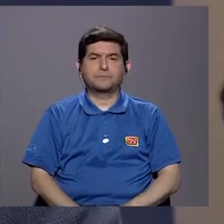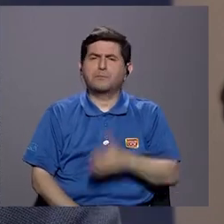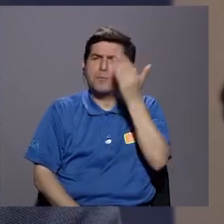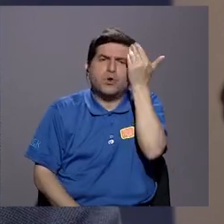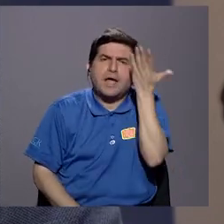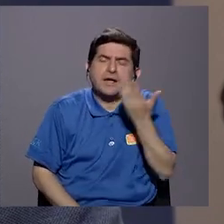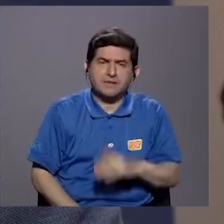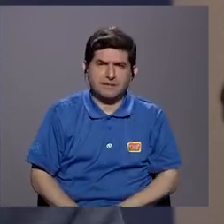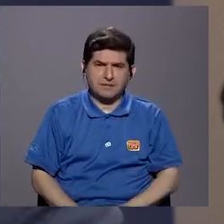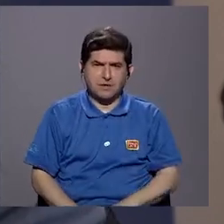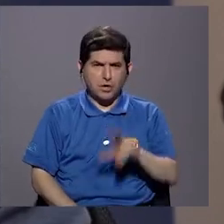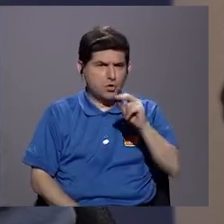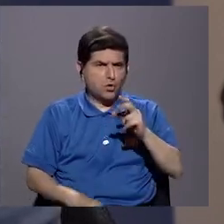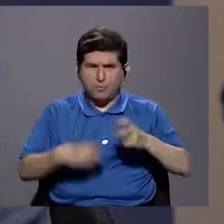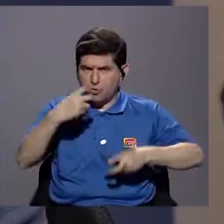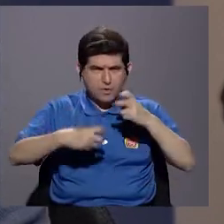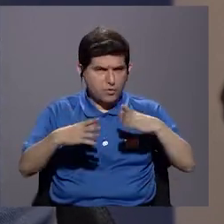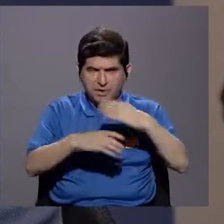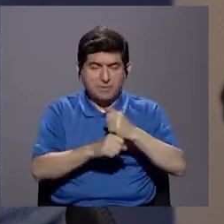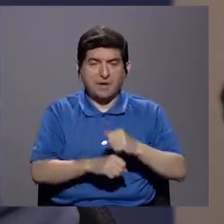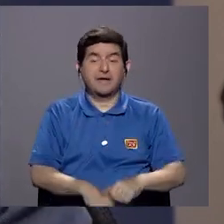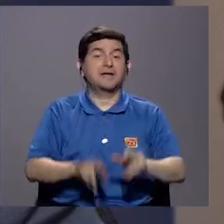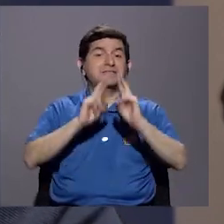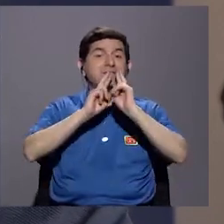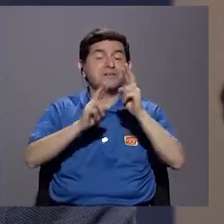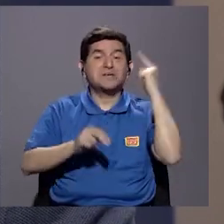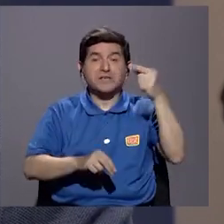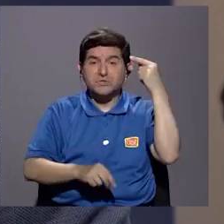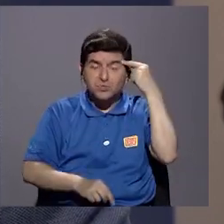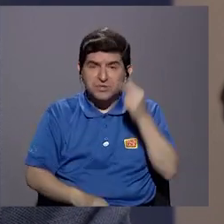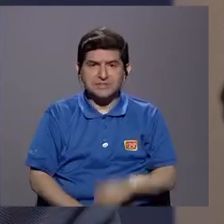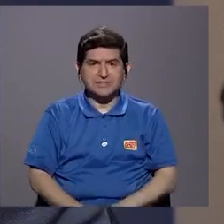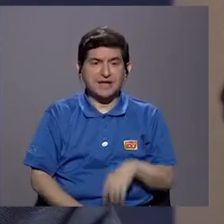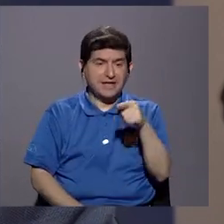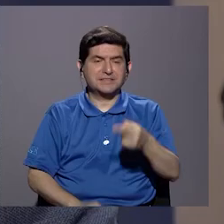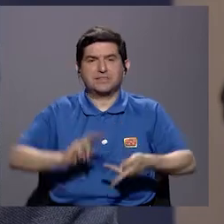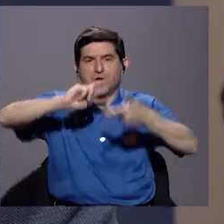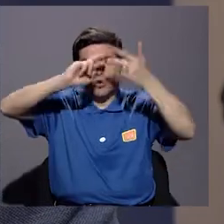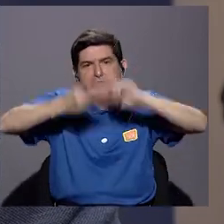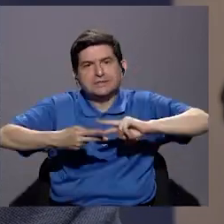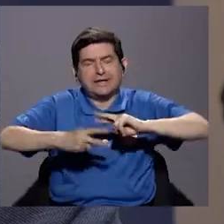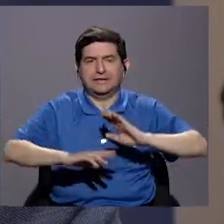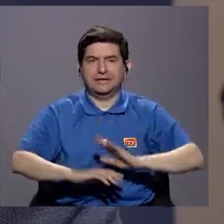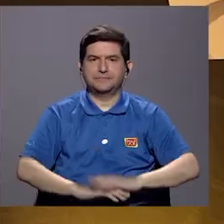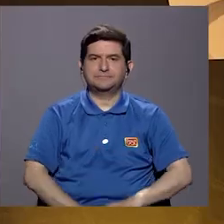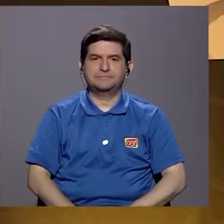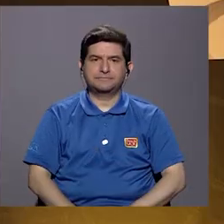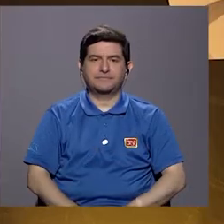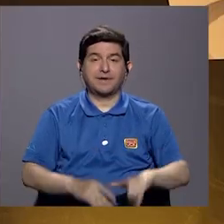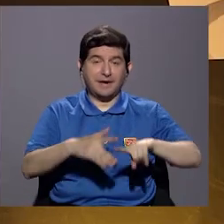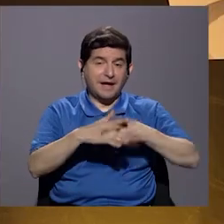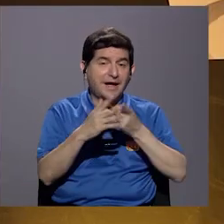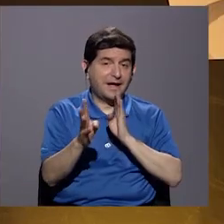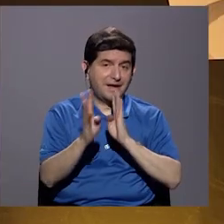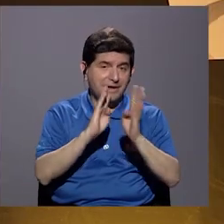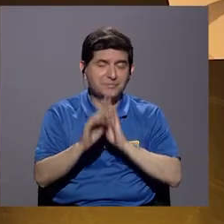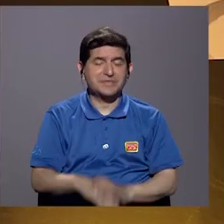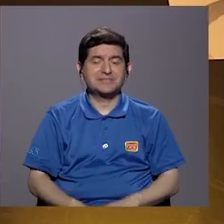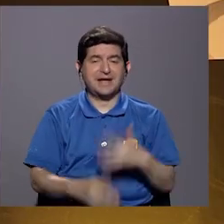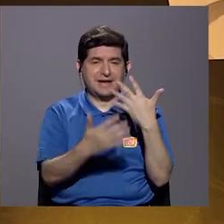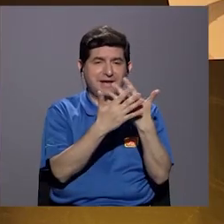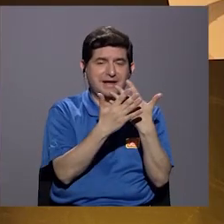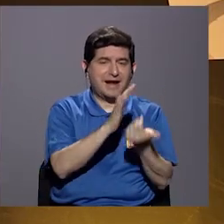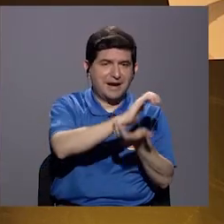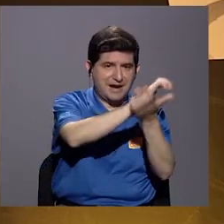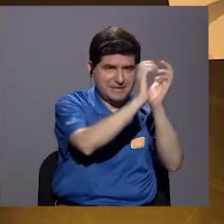debería estar en la cárcel. ¿Por? No porque no haya cometido un delito, sino porque la respuesta que le da el Estado es absolutamente contraproducente. Bueno, ahí es donde empezamos a hablar de que